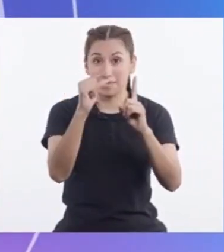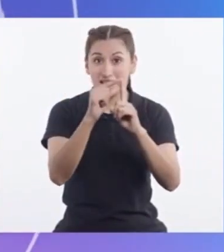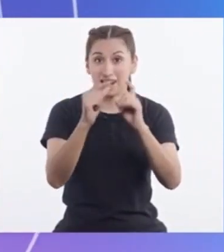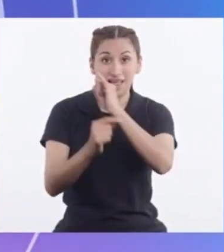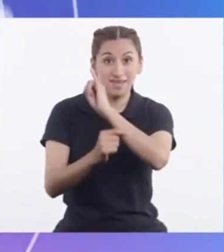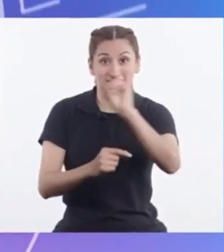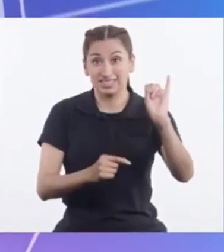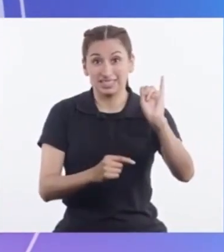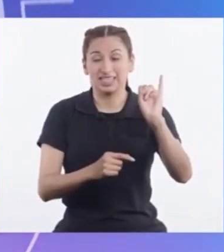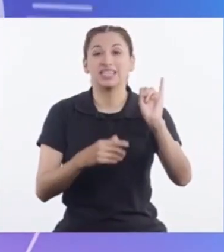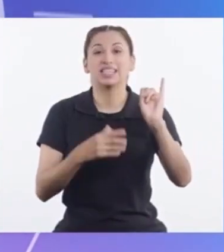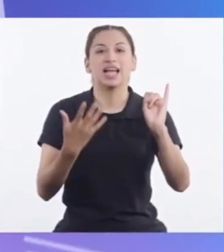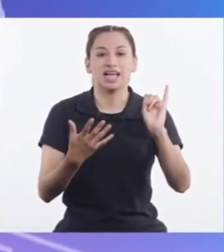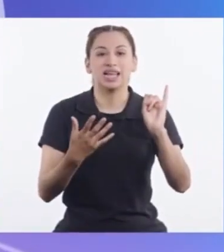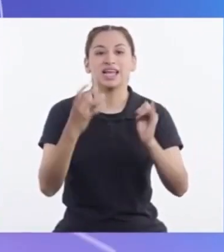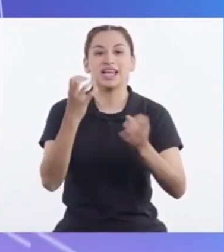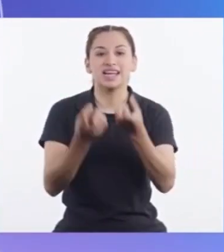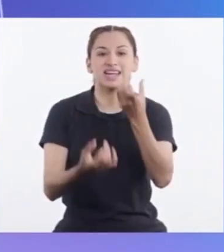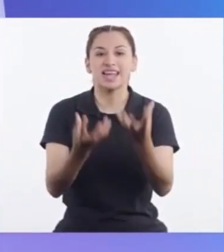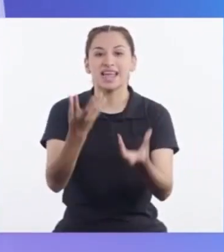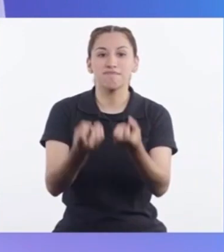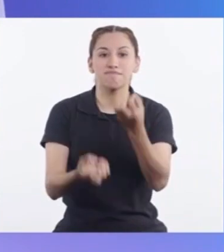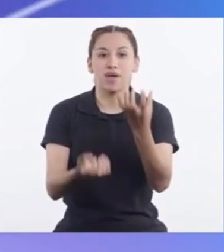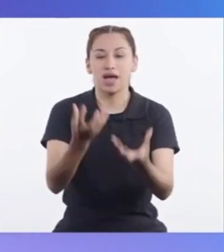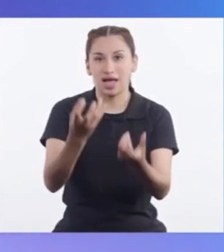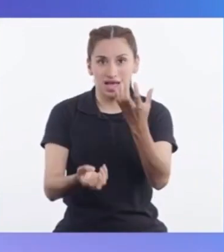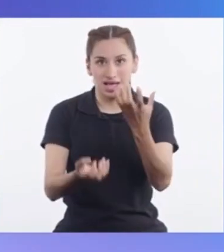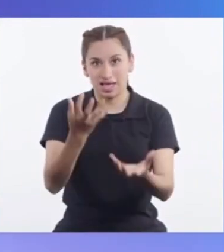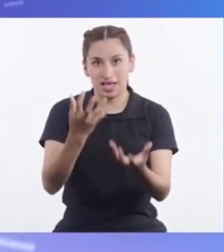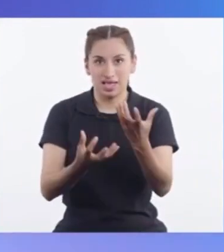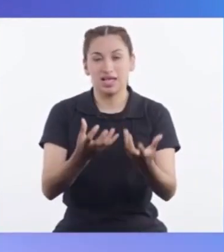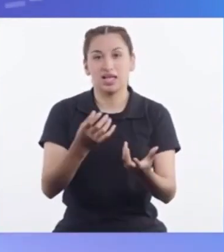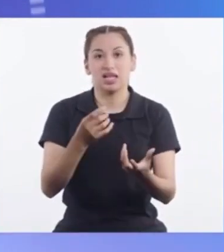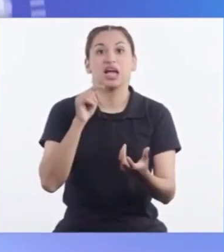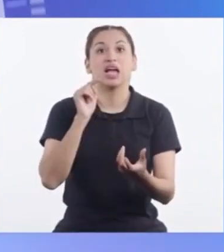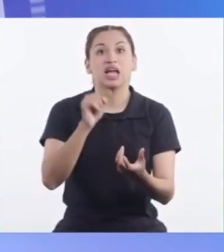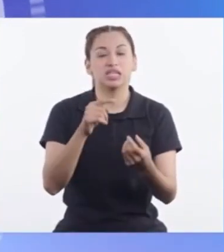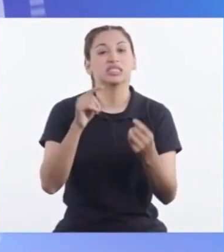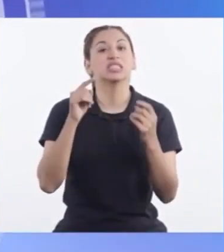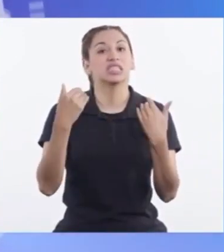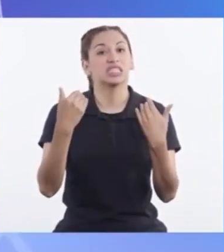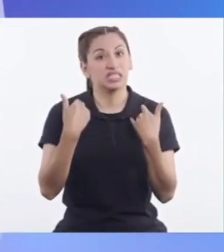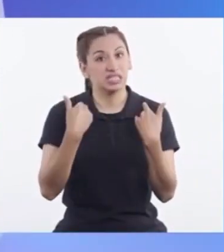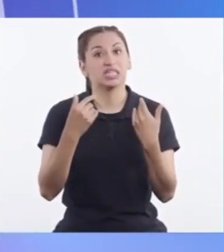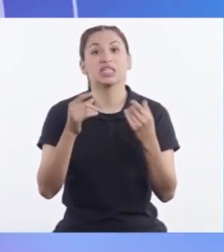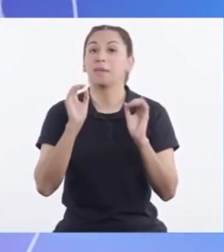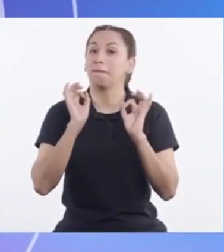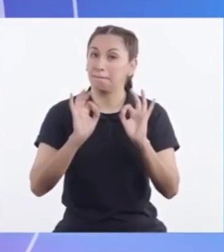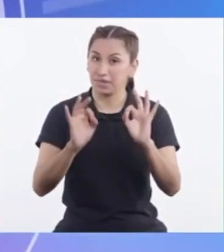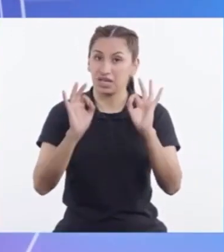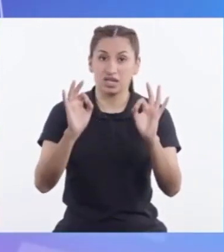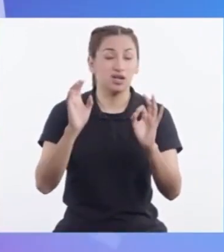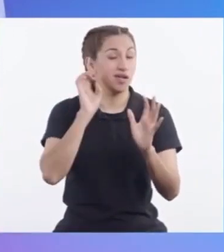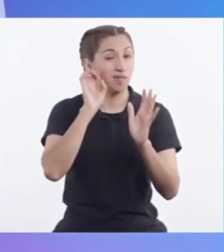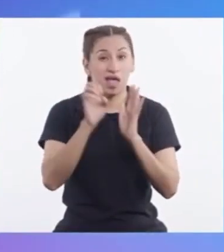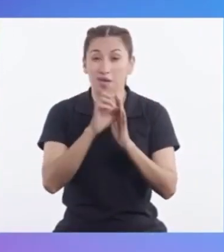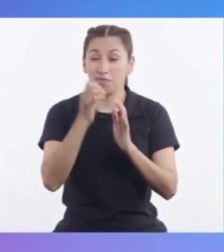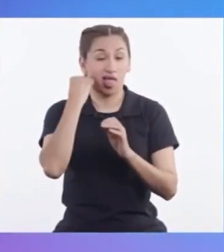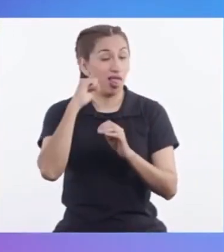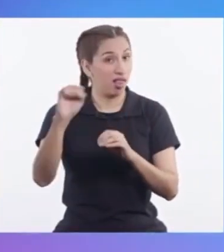palabra De la izquierda Es la quema Que es una práctica Que si no Se tiene cuidado